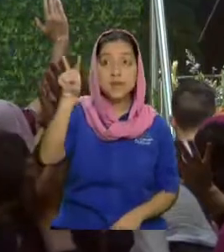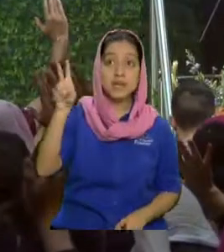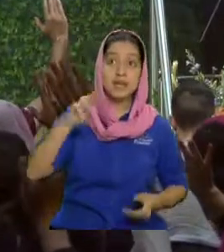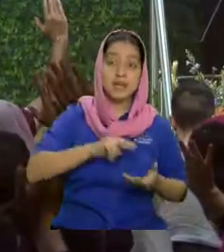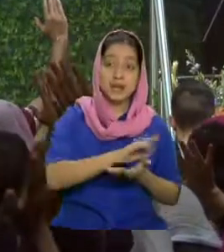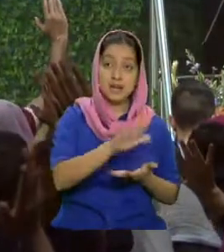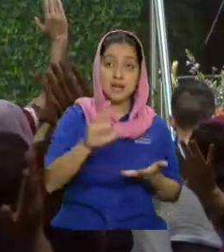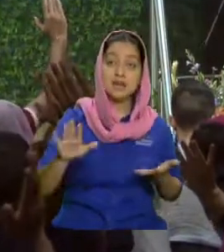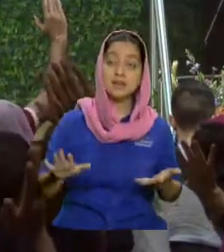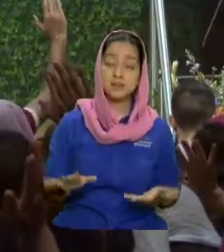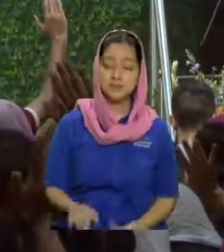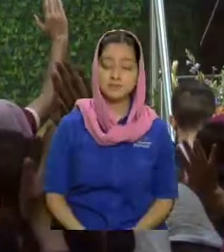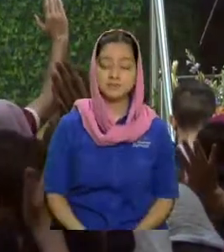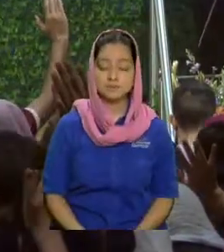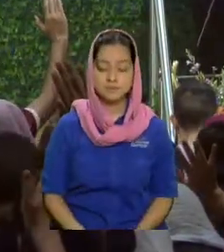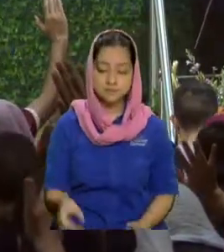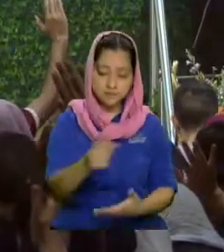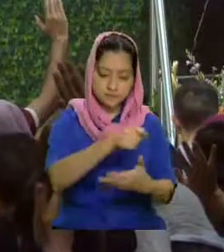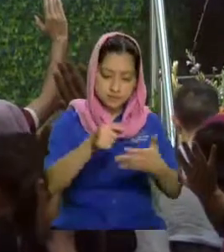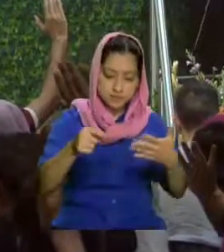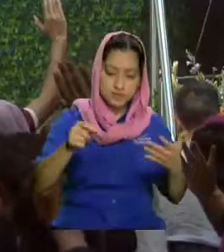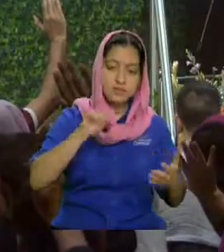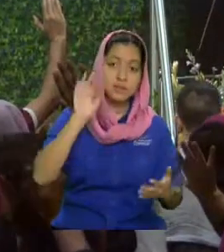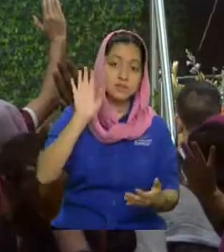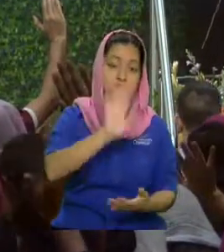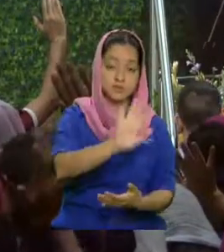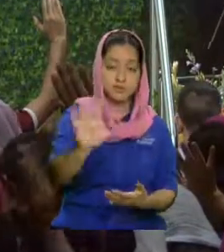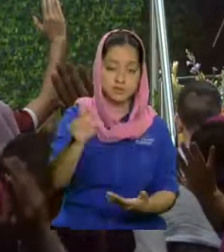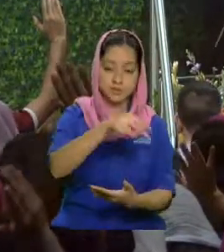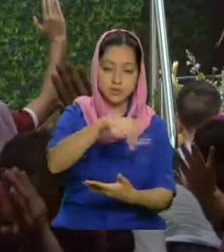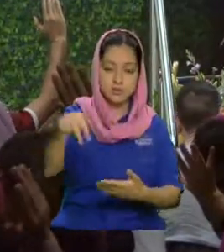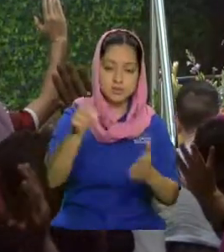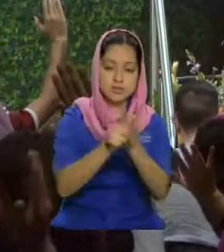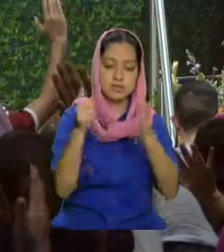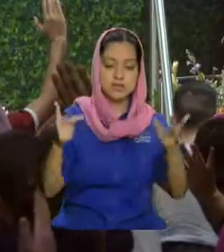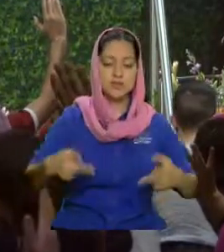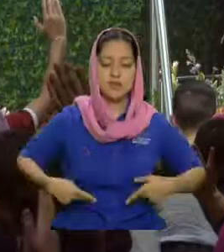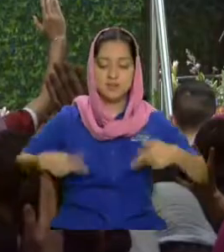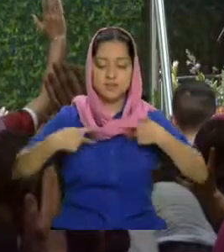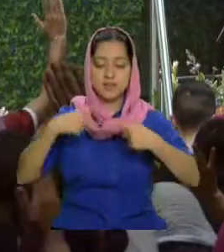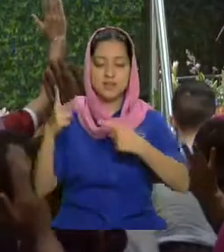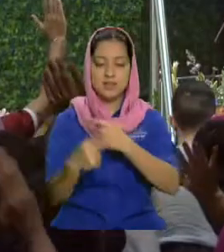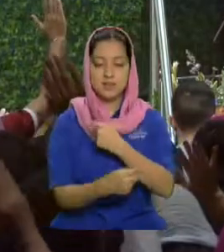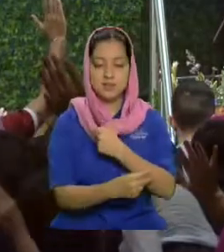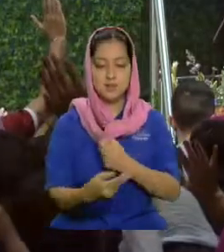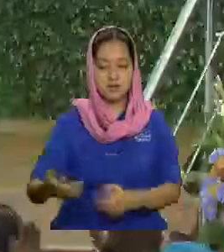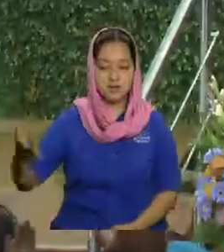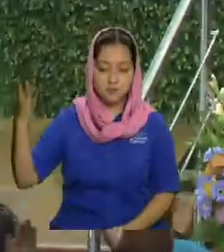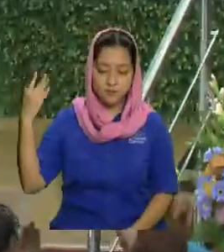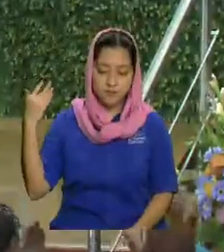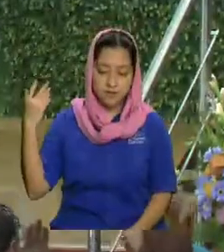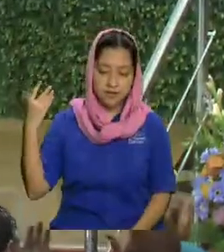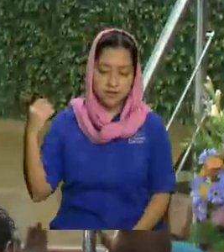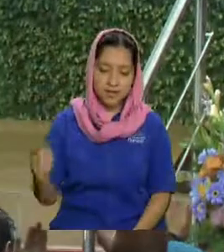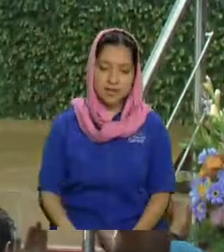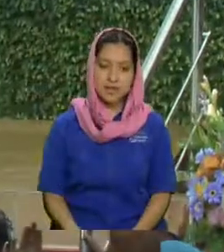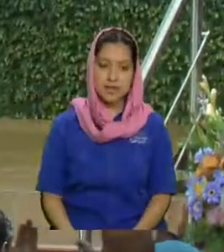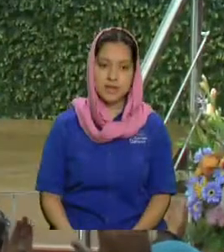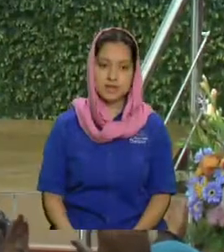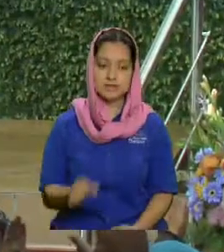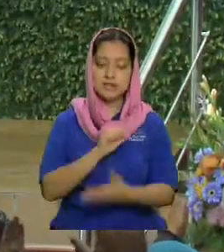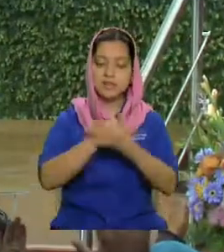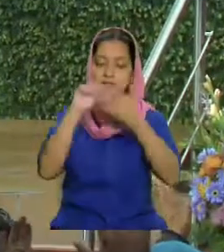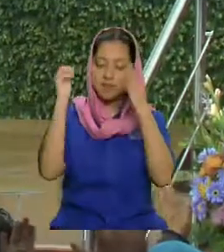escribe sus nombres en el libro de la vida del cordero que fue inmolado hazlo tú señor nosotros nos